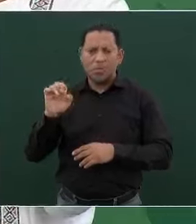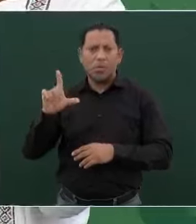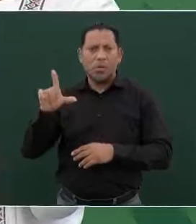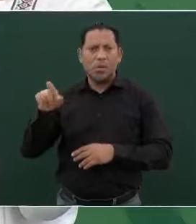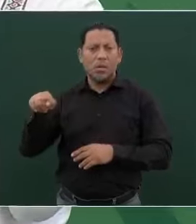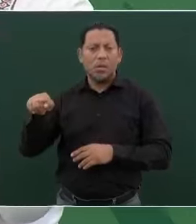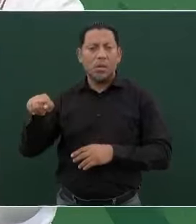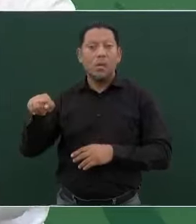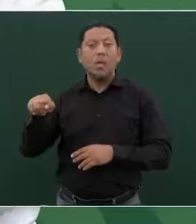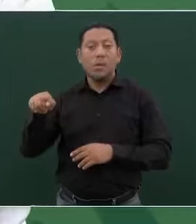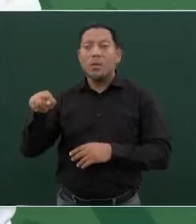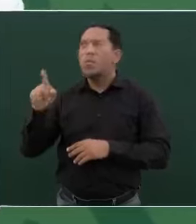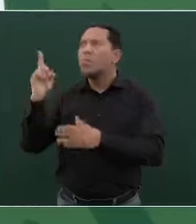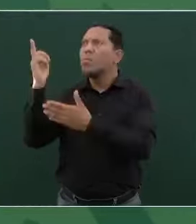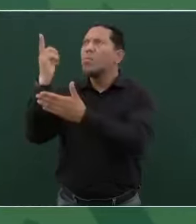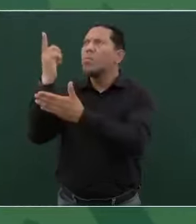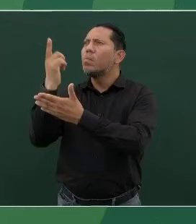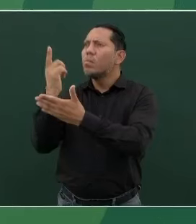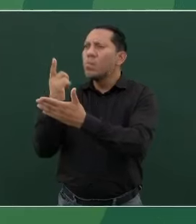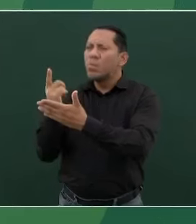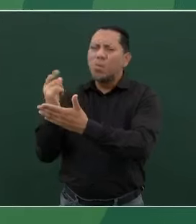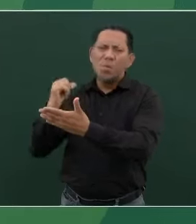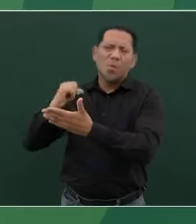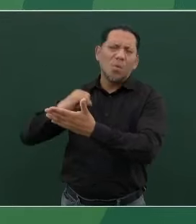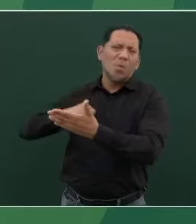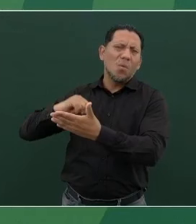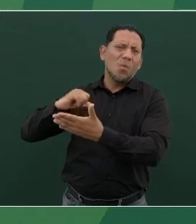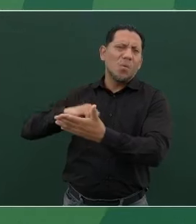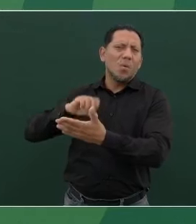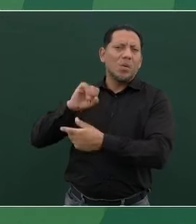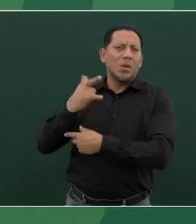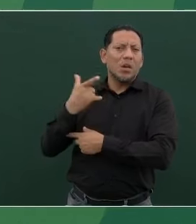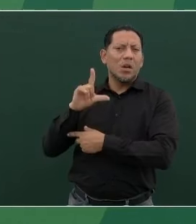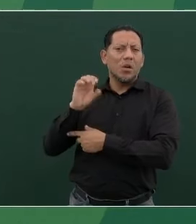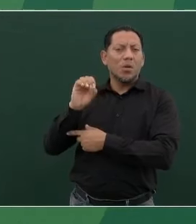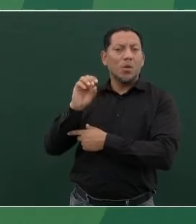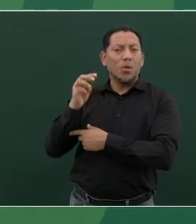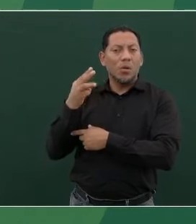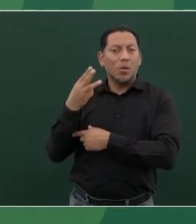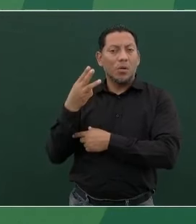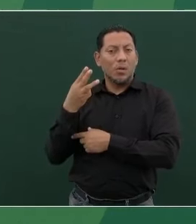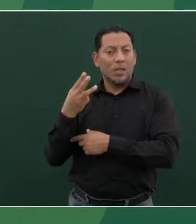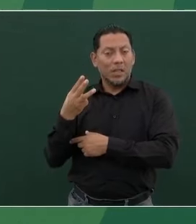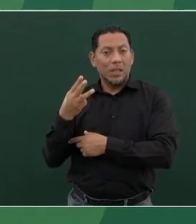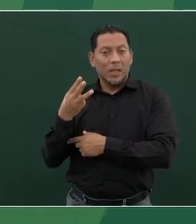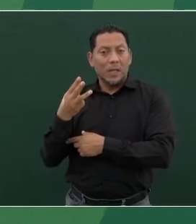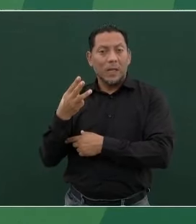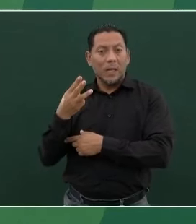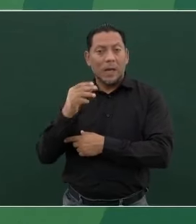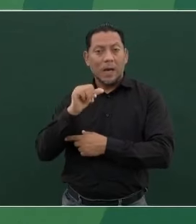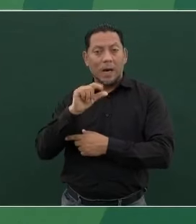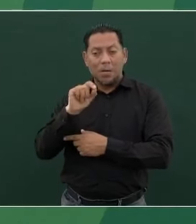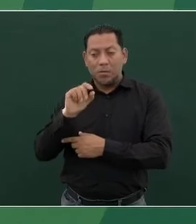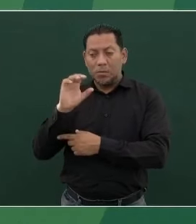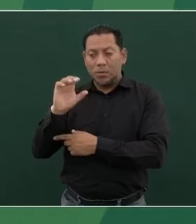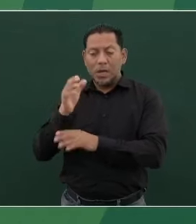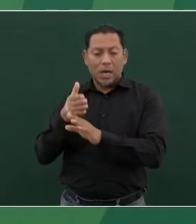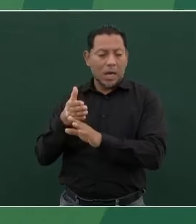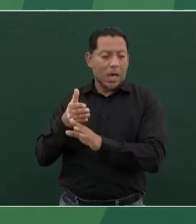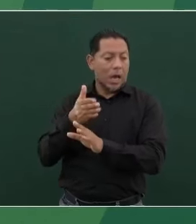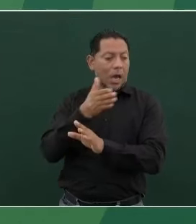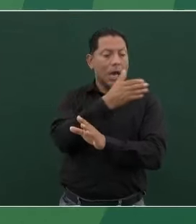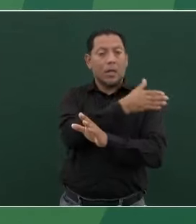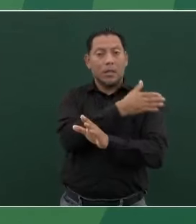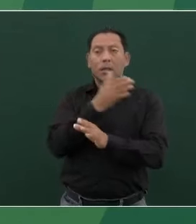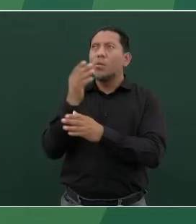pinturas del siglo III, antes de la era cristiana, hay